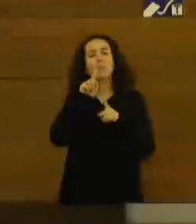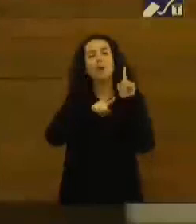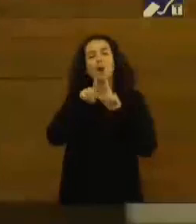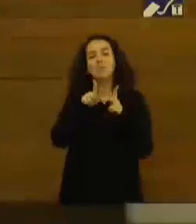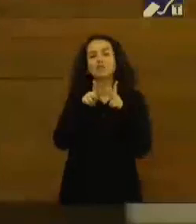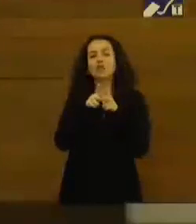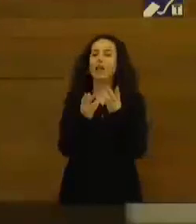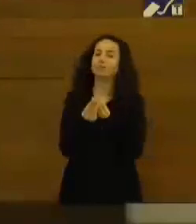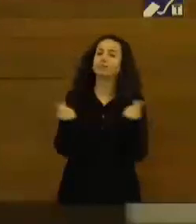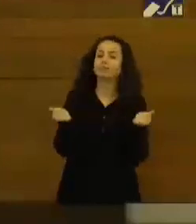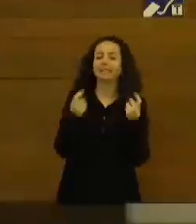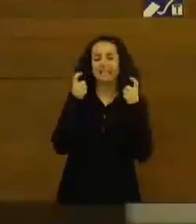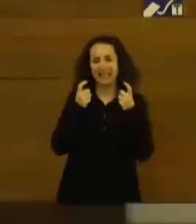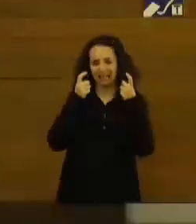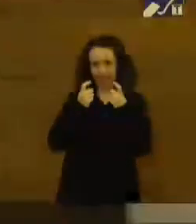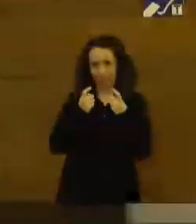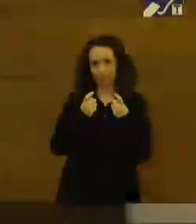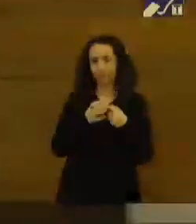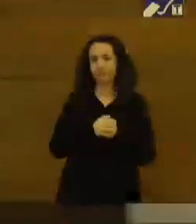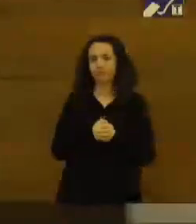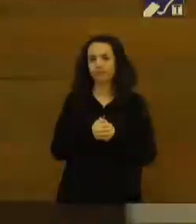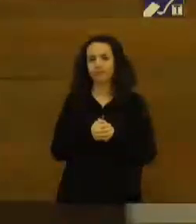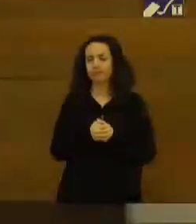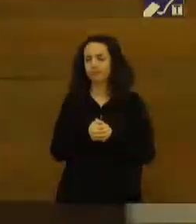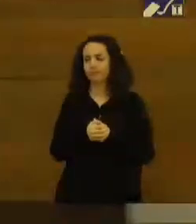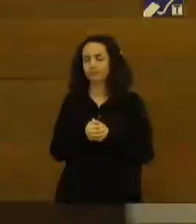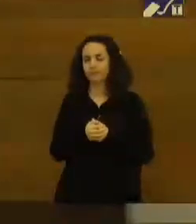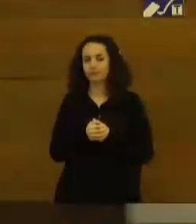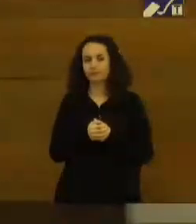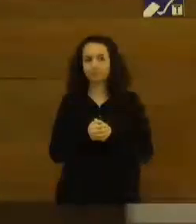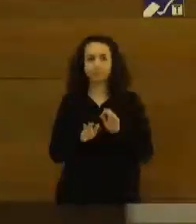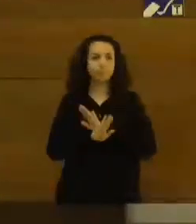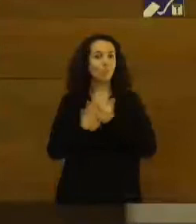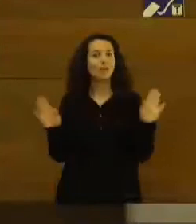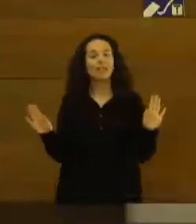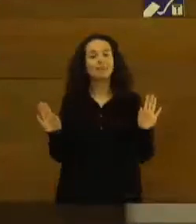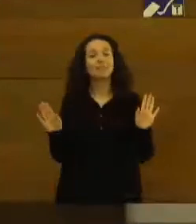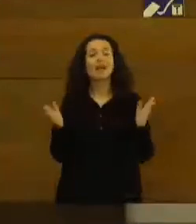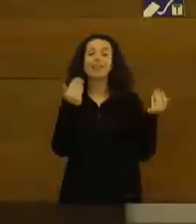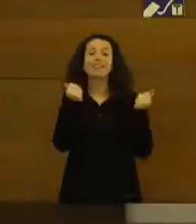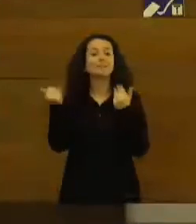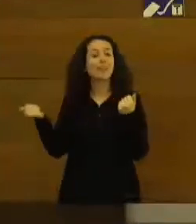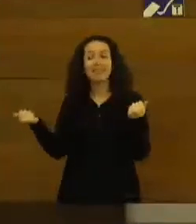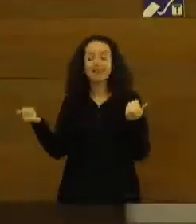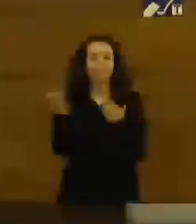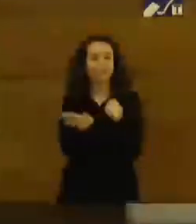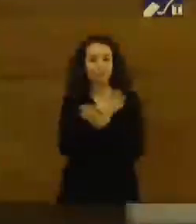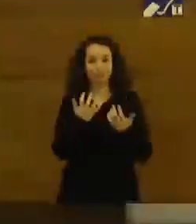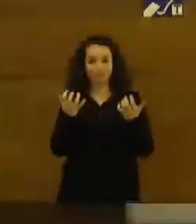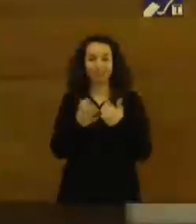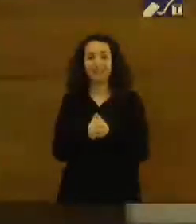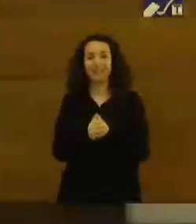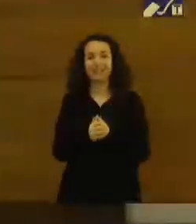sociales que sin duda alguna en estos momentos aquejan a nuestra sociedad nada más despedirme de todos ustedes y desde luego